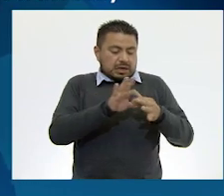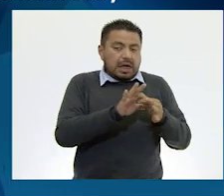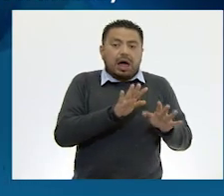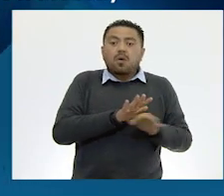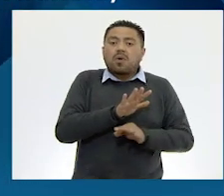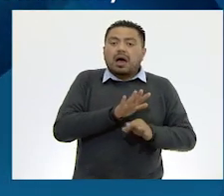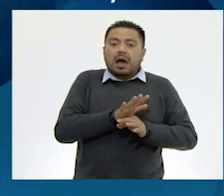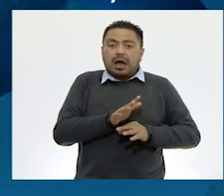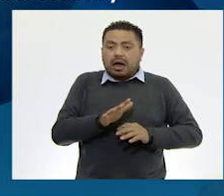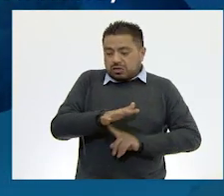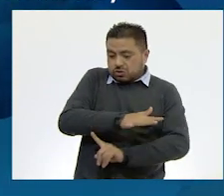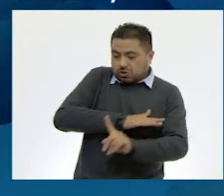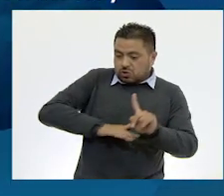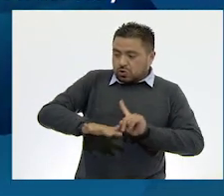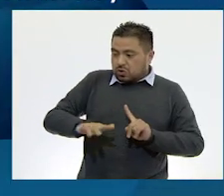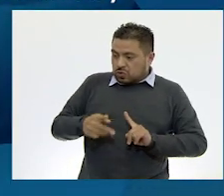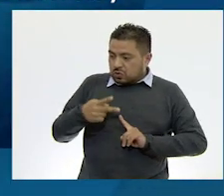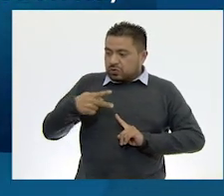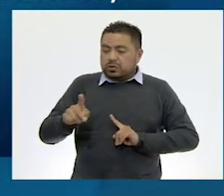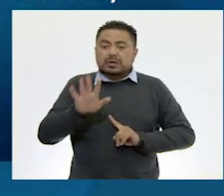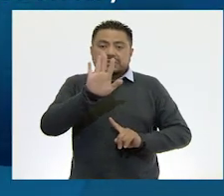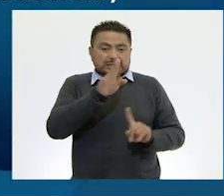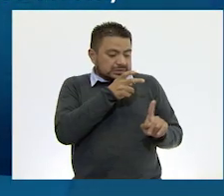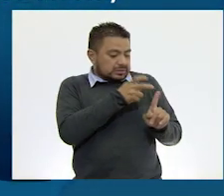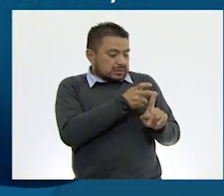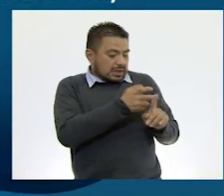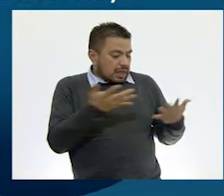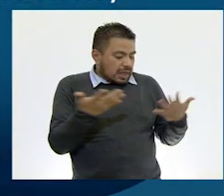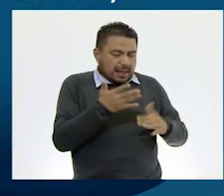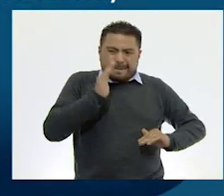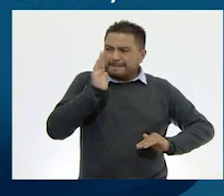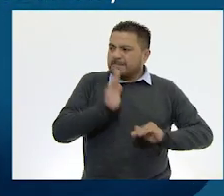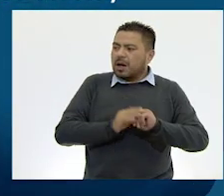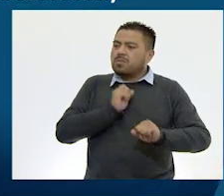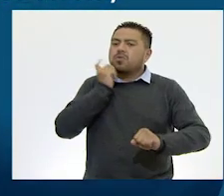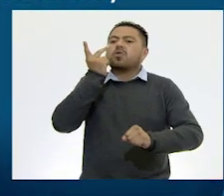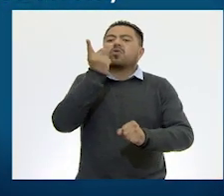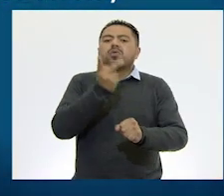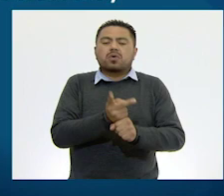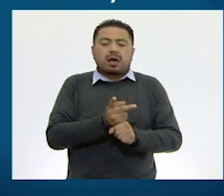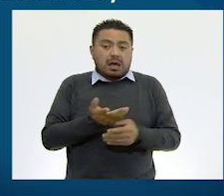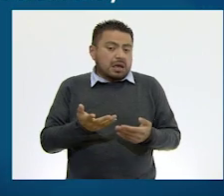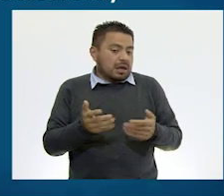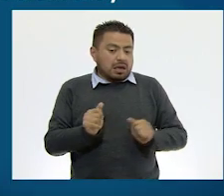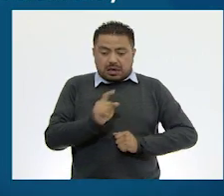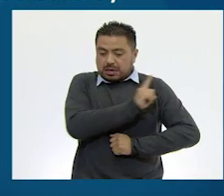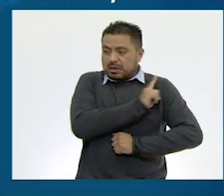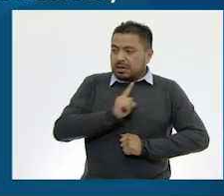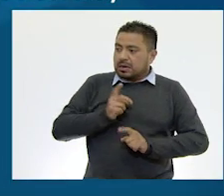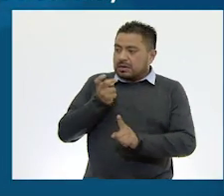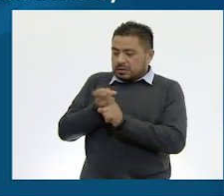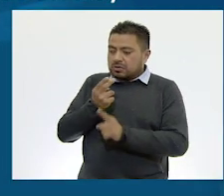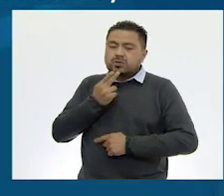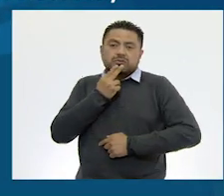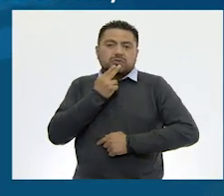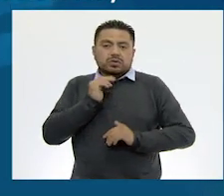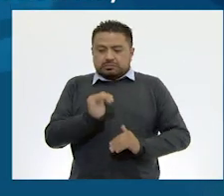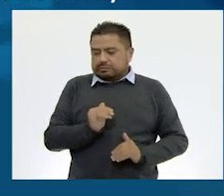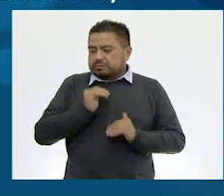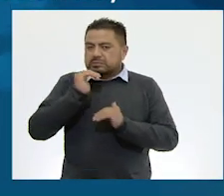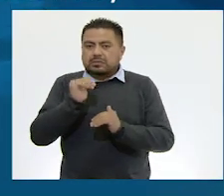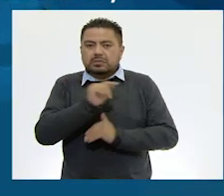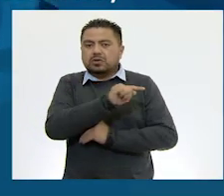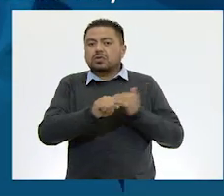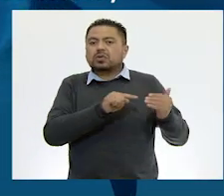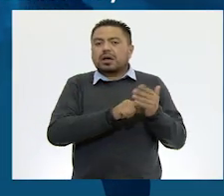a su propio entorno. Esto las hace más vulnerables, ya que debido a su presencia delimitada